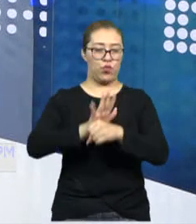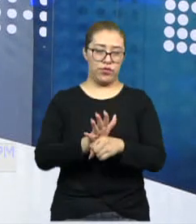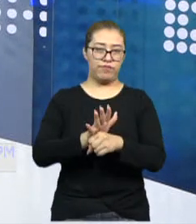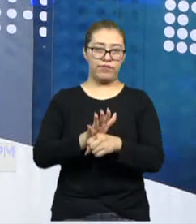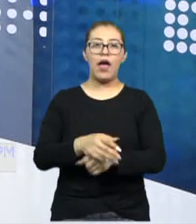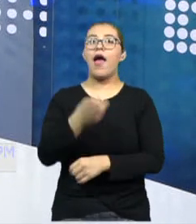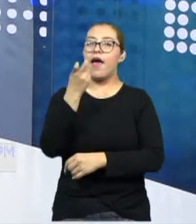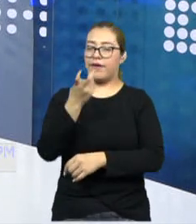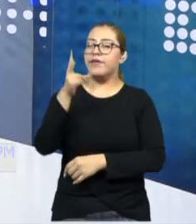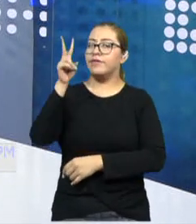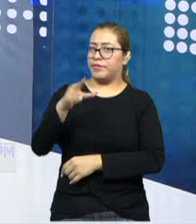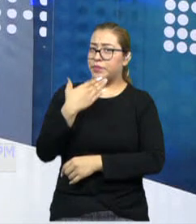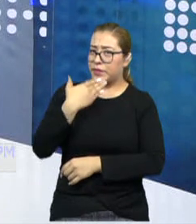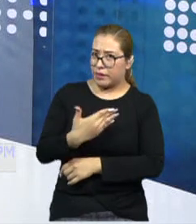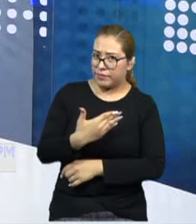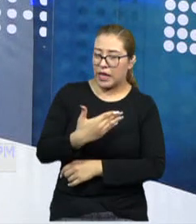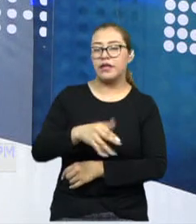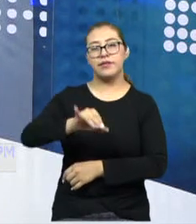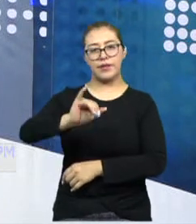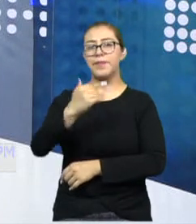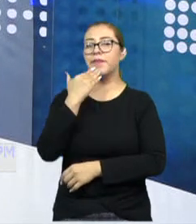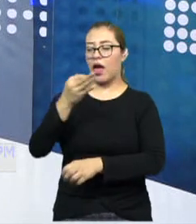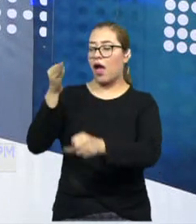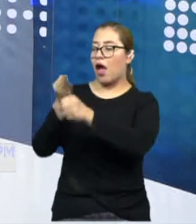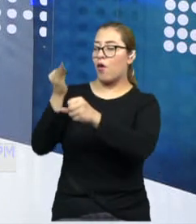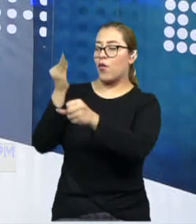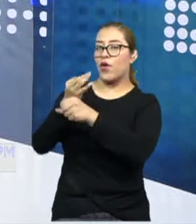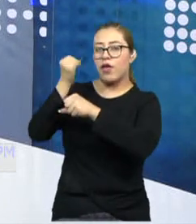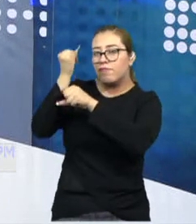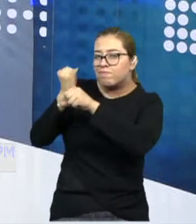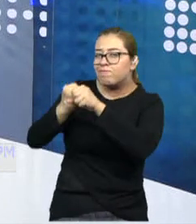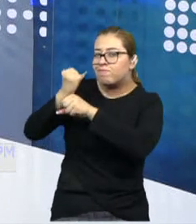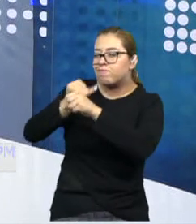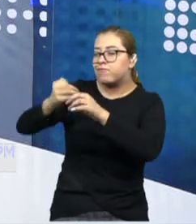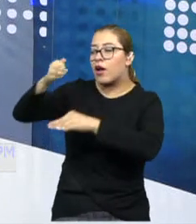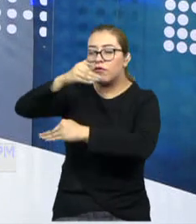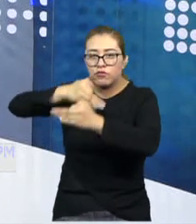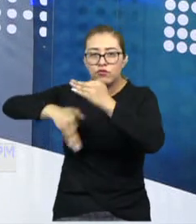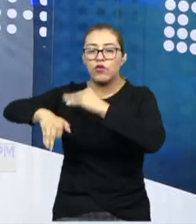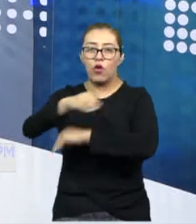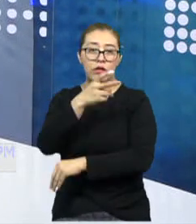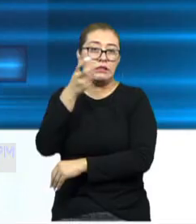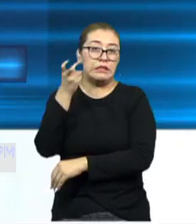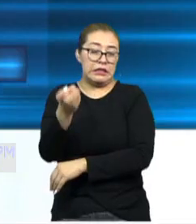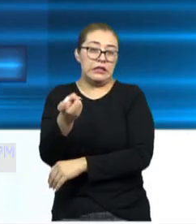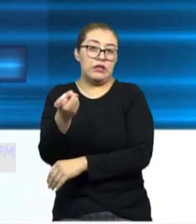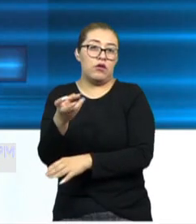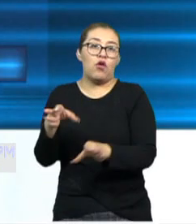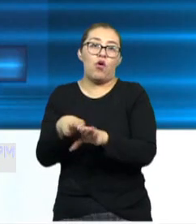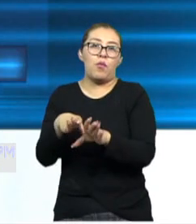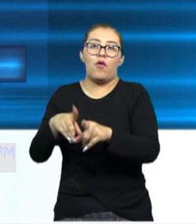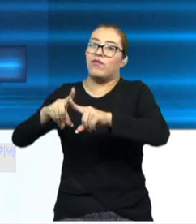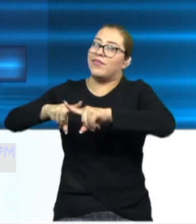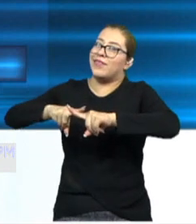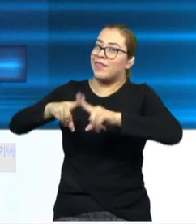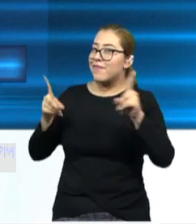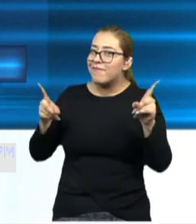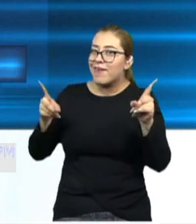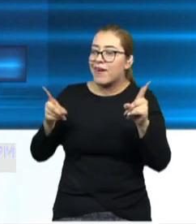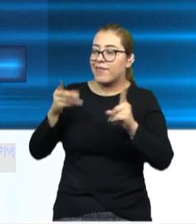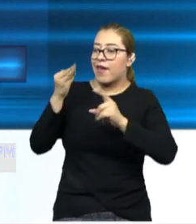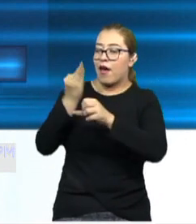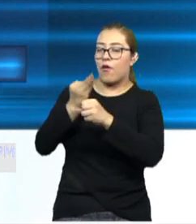correcto. Se está haciendo toda la investigación alrededor de estos casos. Son situaciones muy diversas las que se están